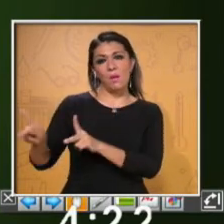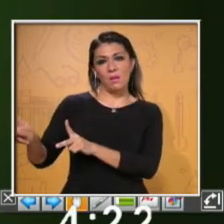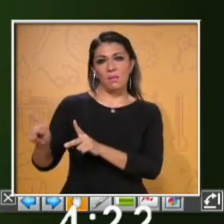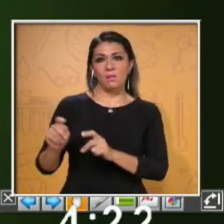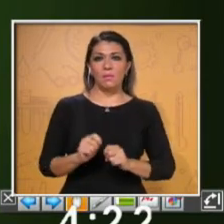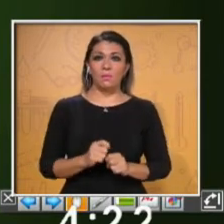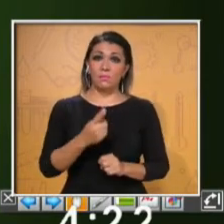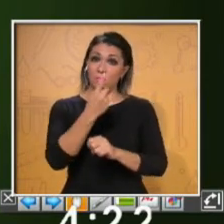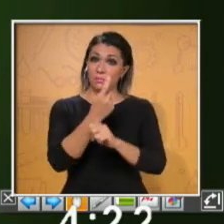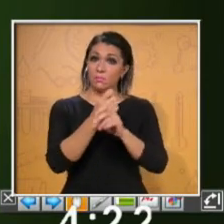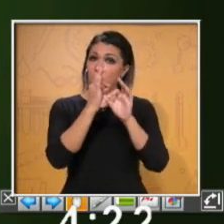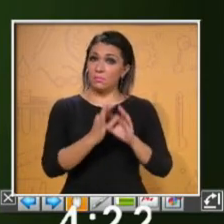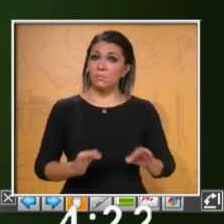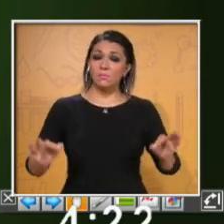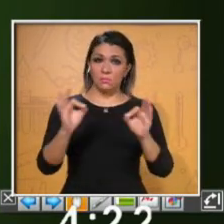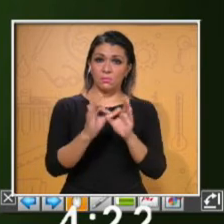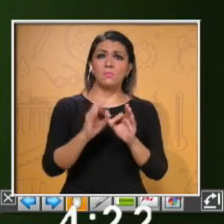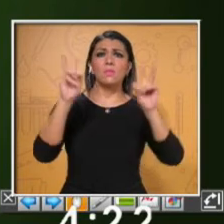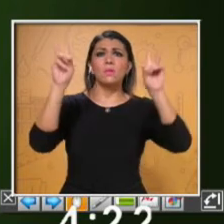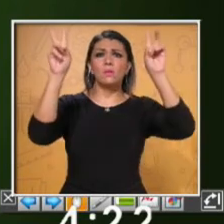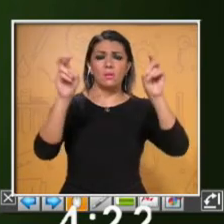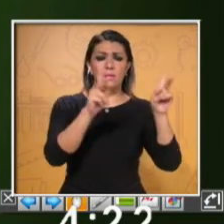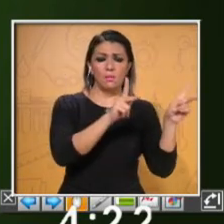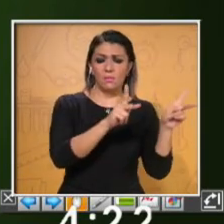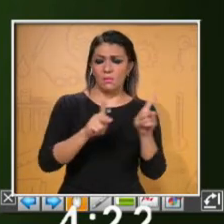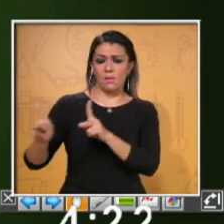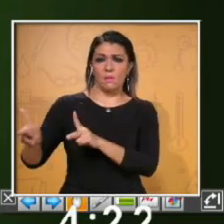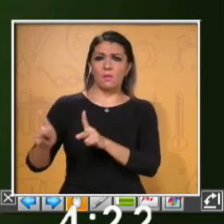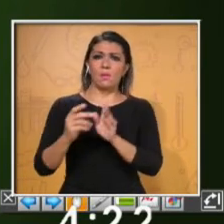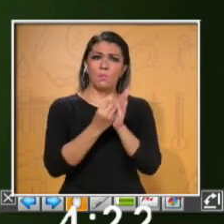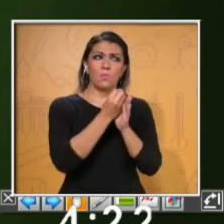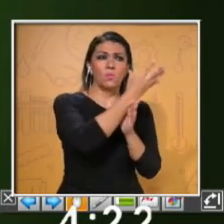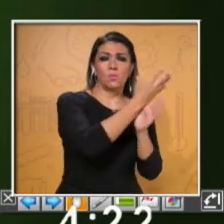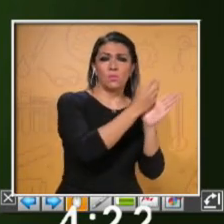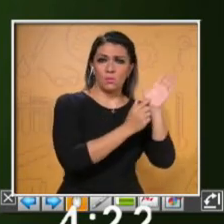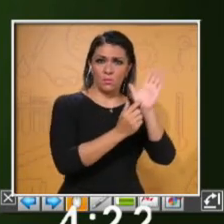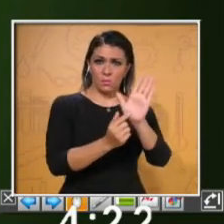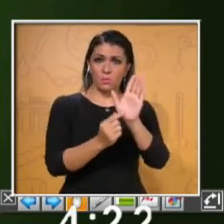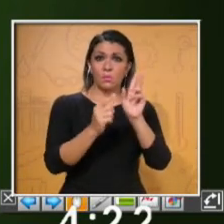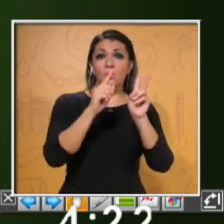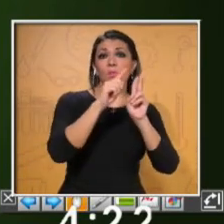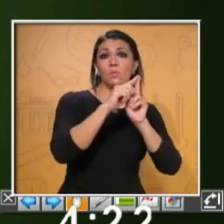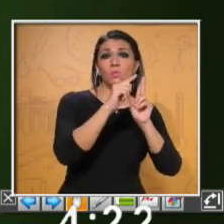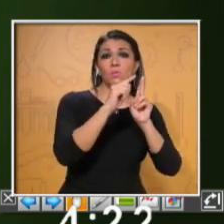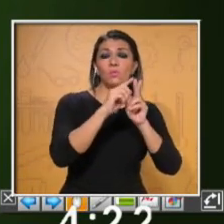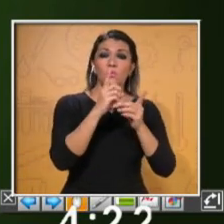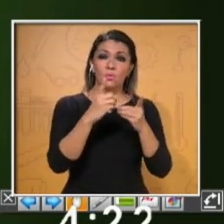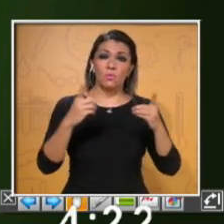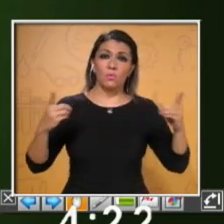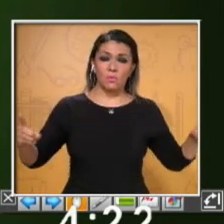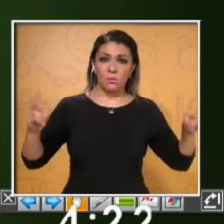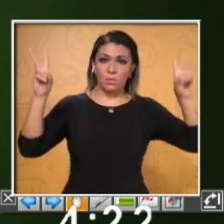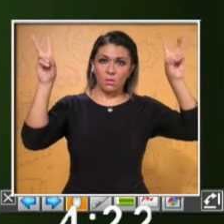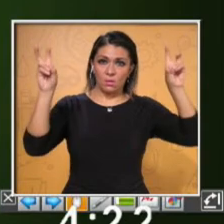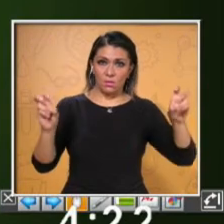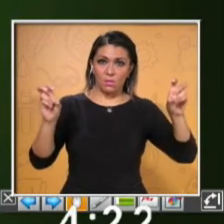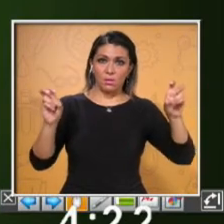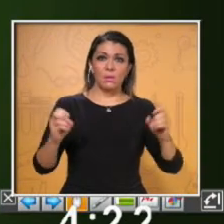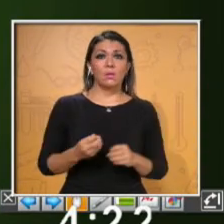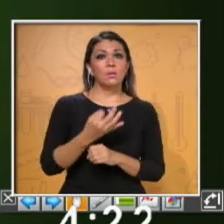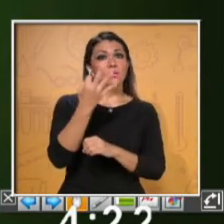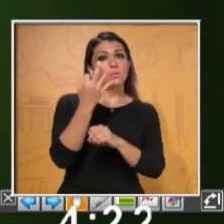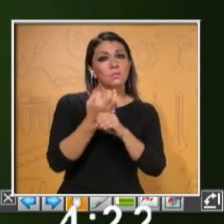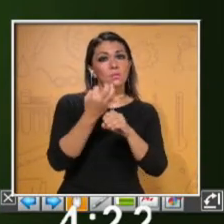primero que debemos hacer. Planear cuál será el tema que vamos a exponer. Número 2. Desarrollar el tema. Número 3.